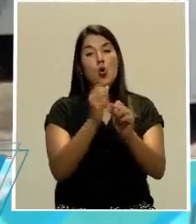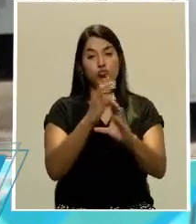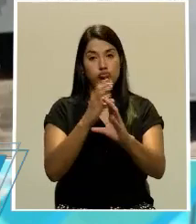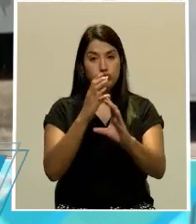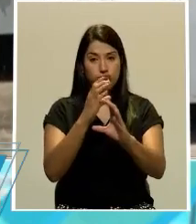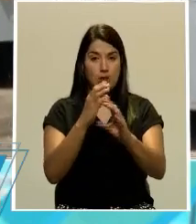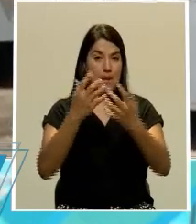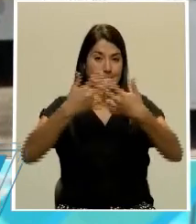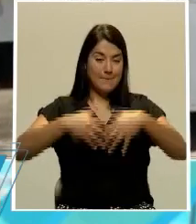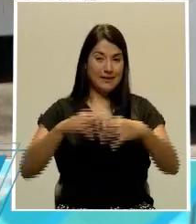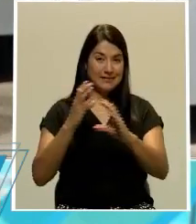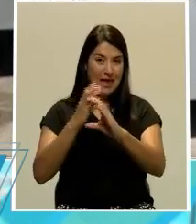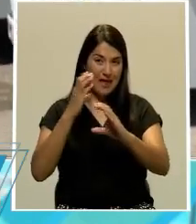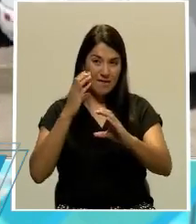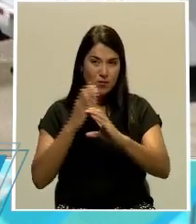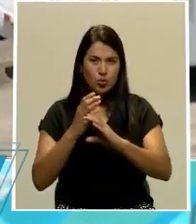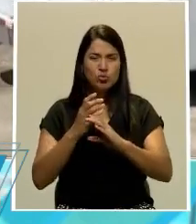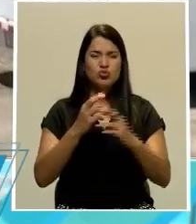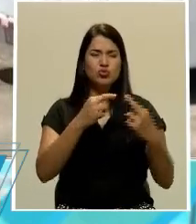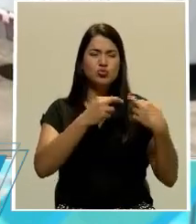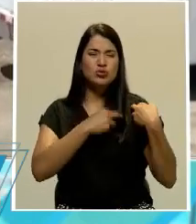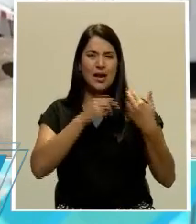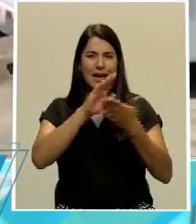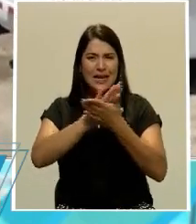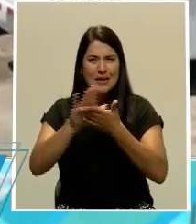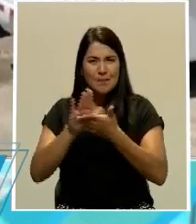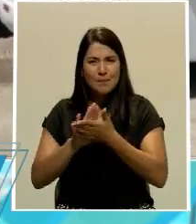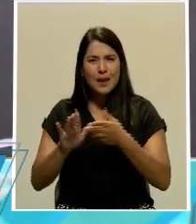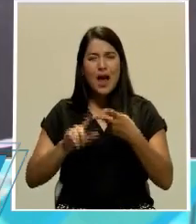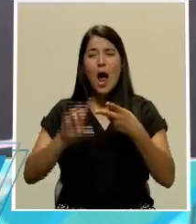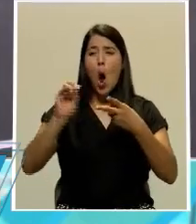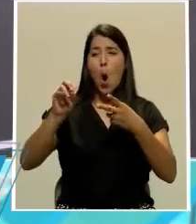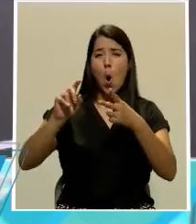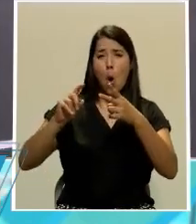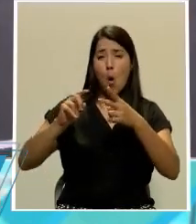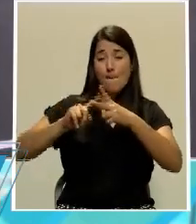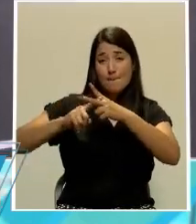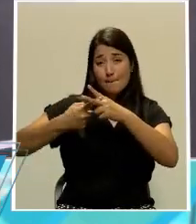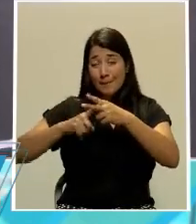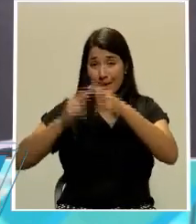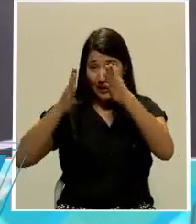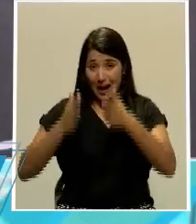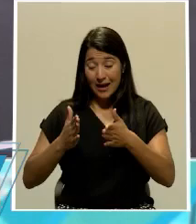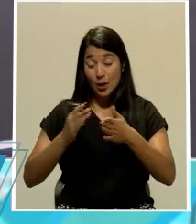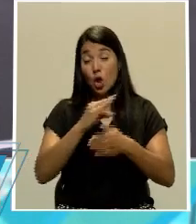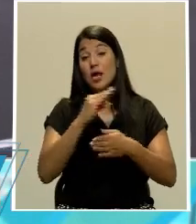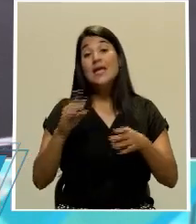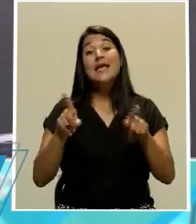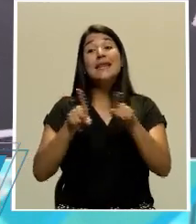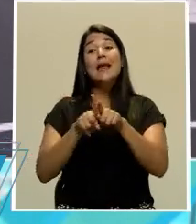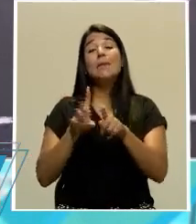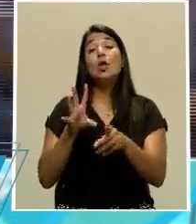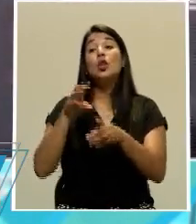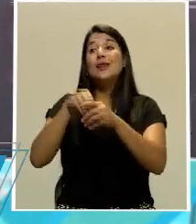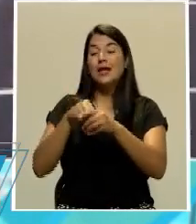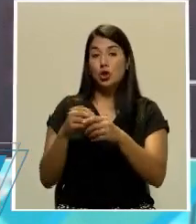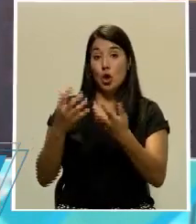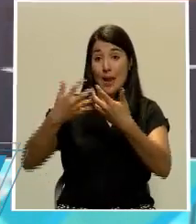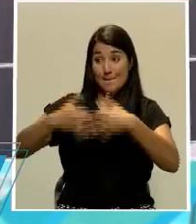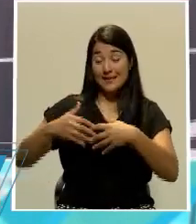las empresas, el personal que atiende los talleres y hay una persona encargada de salud ocupacional dentro de cada